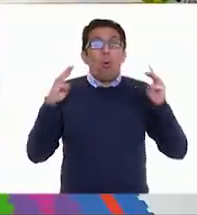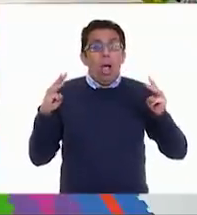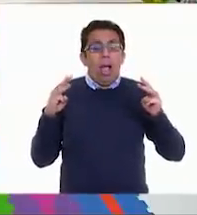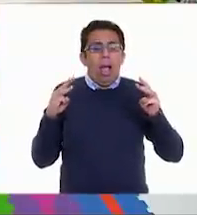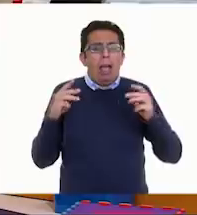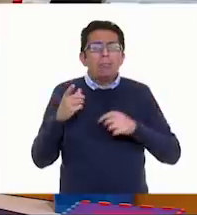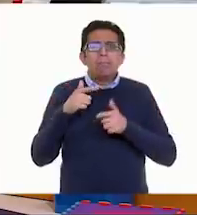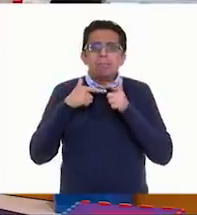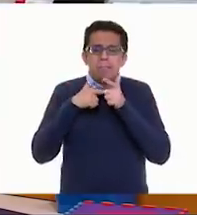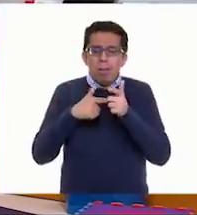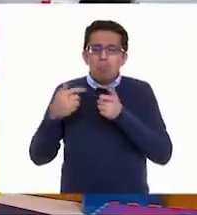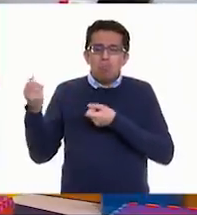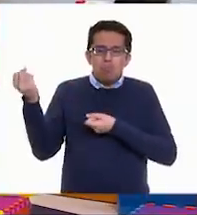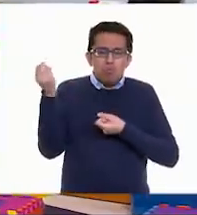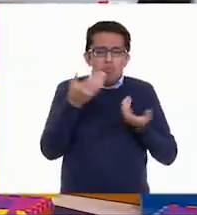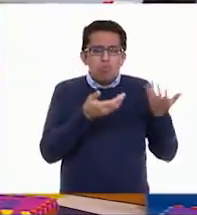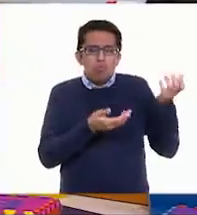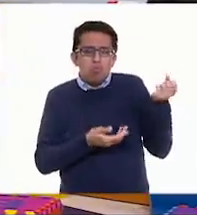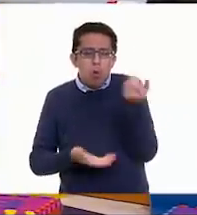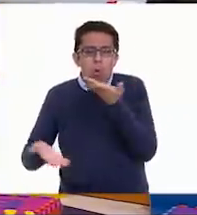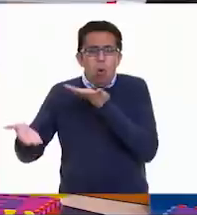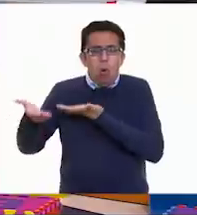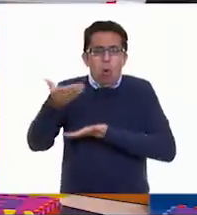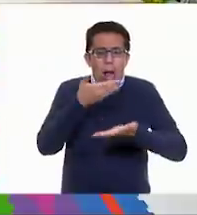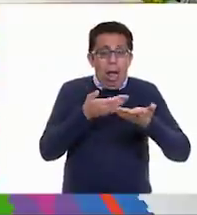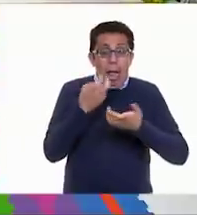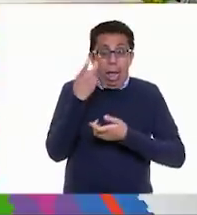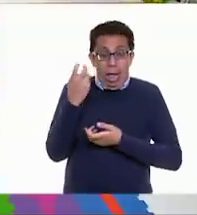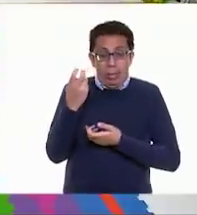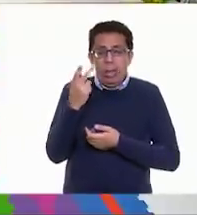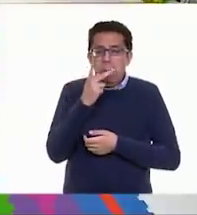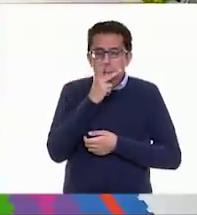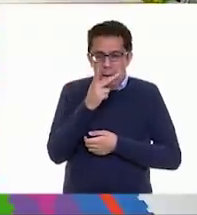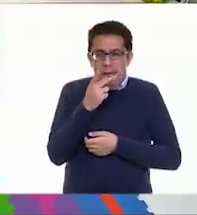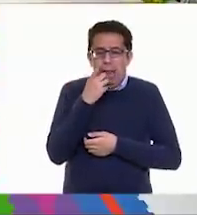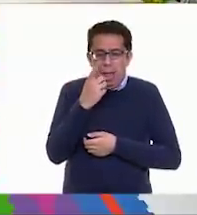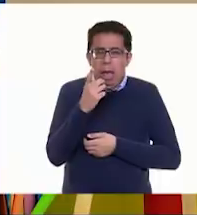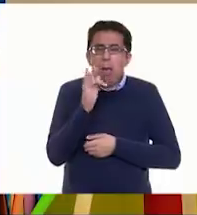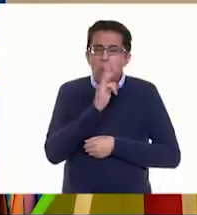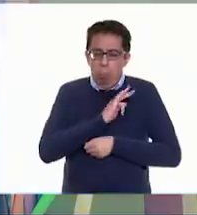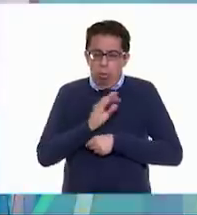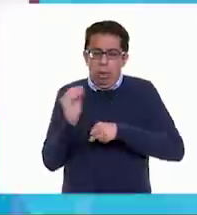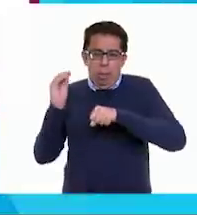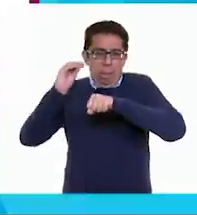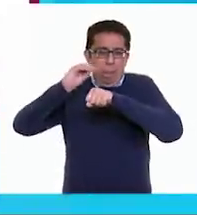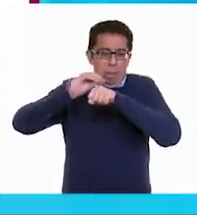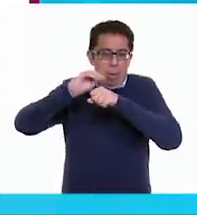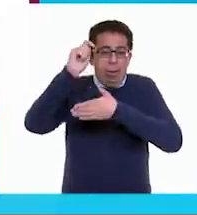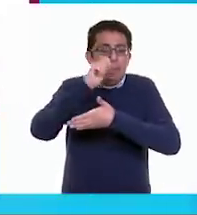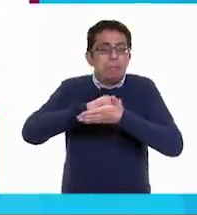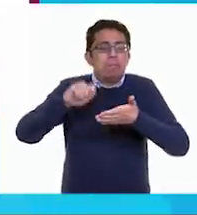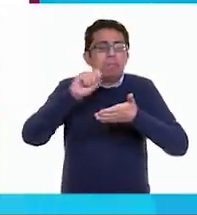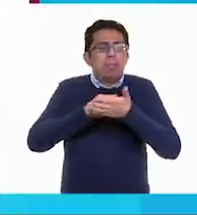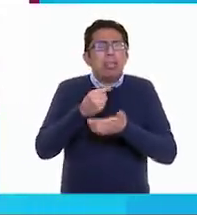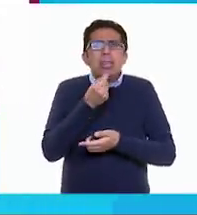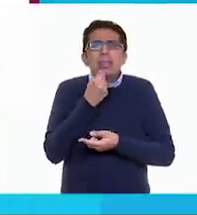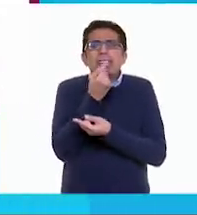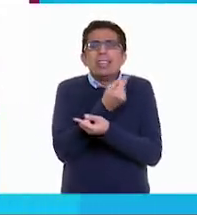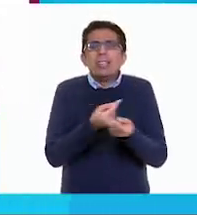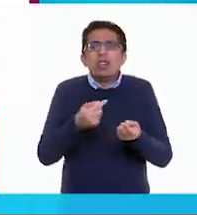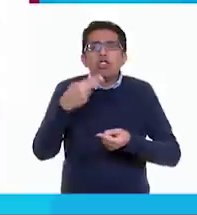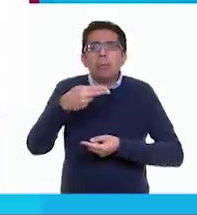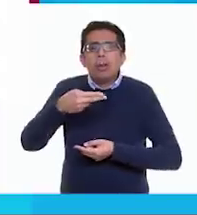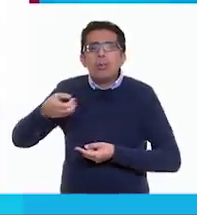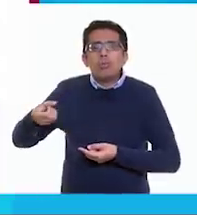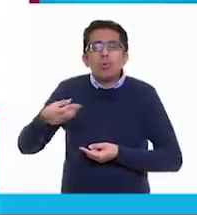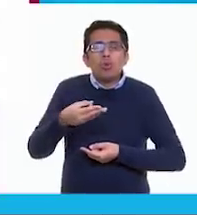enriqueciéndonos. Y podemos anotar las palabras que nos comentaron ellos. Sí, palabras nuevas. A los niños, ¿cómo les dicen? ¿Lo recuerdan? Ah,